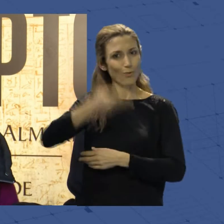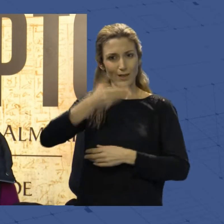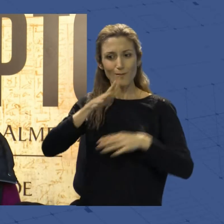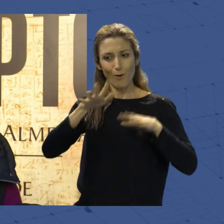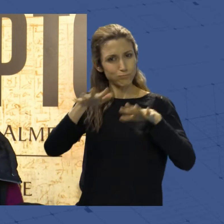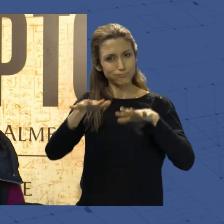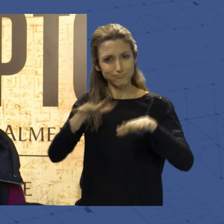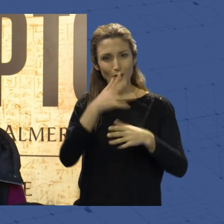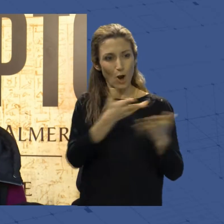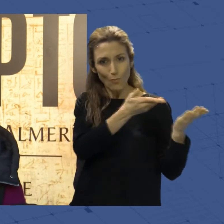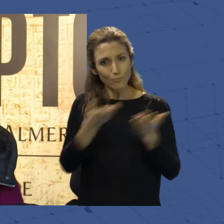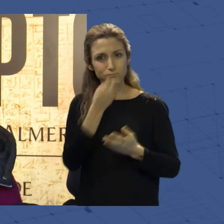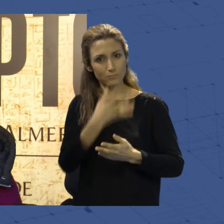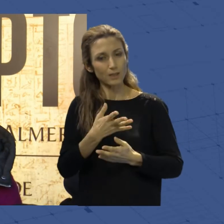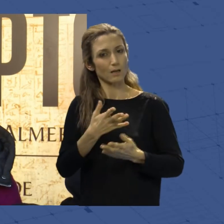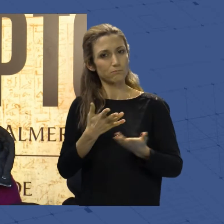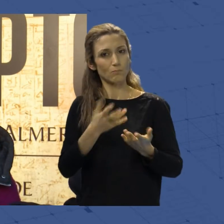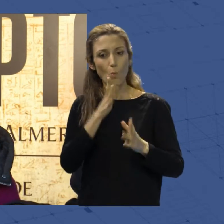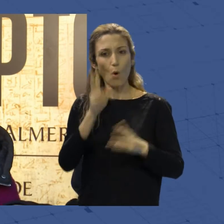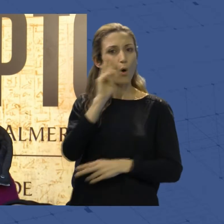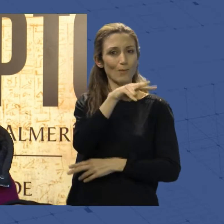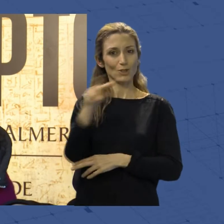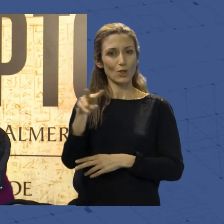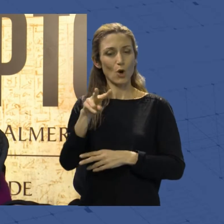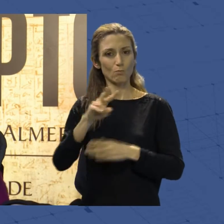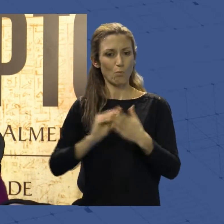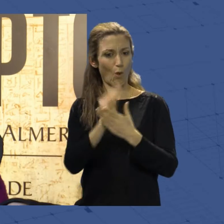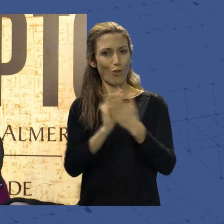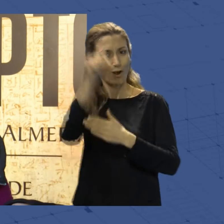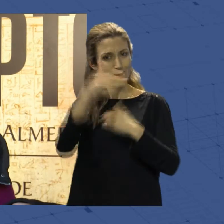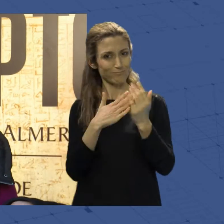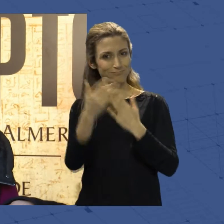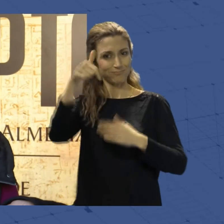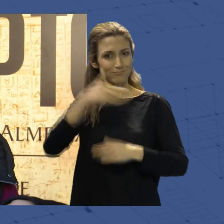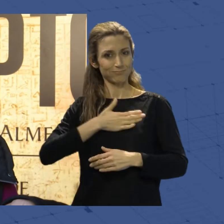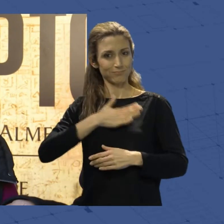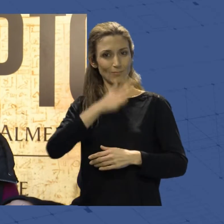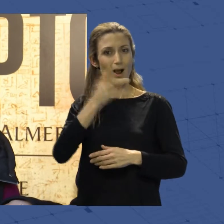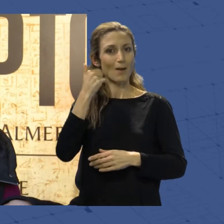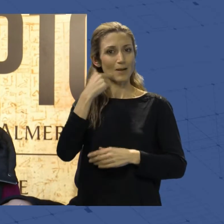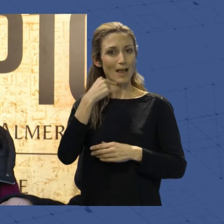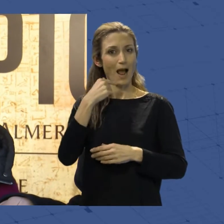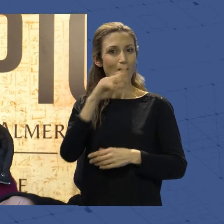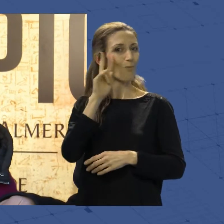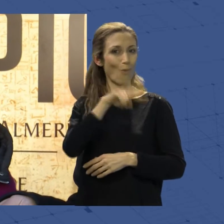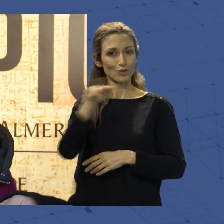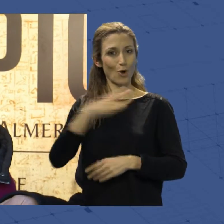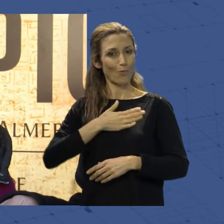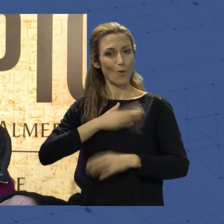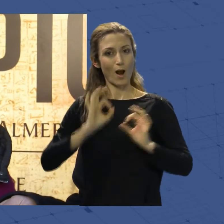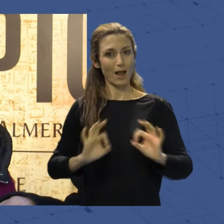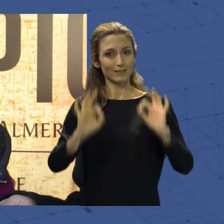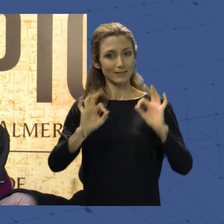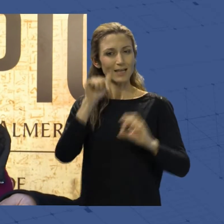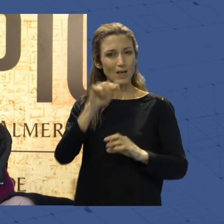la buena acogida que ha tenido una exposición de producción propia del Museo de Almería, que ya hay otras